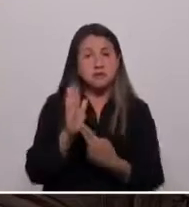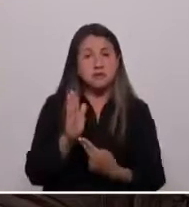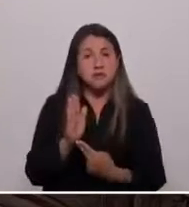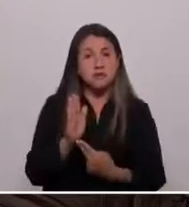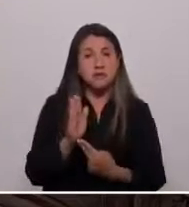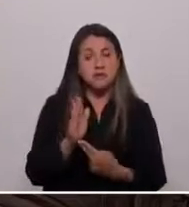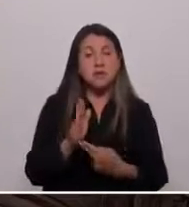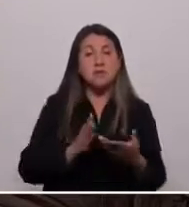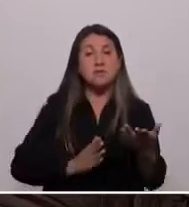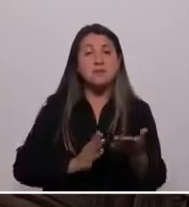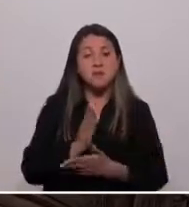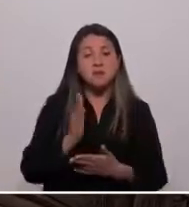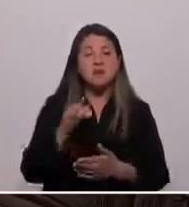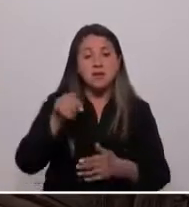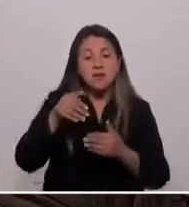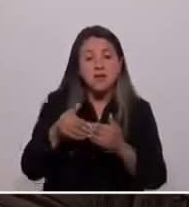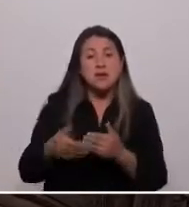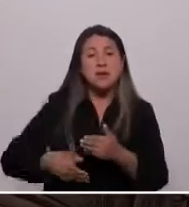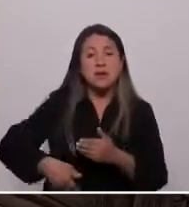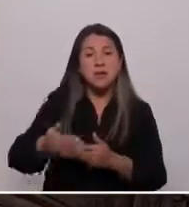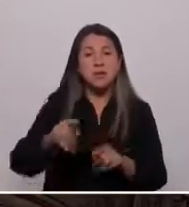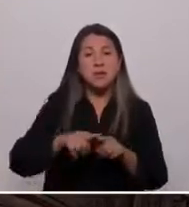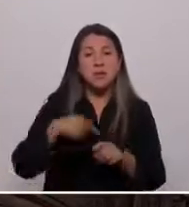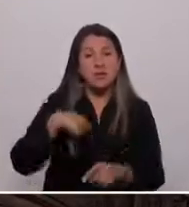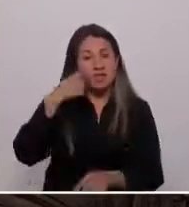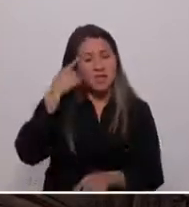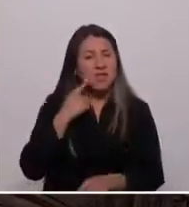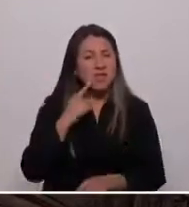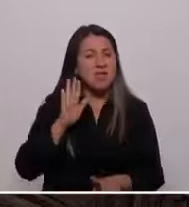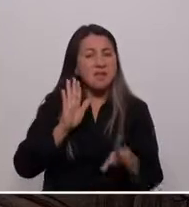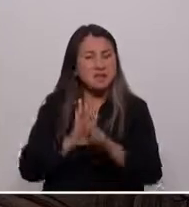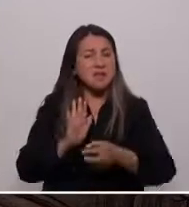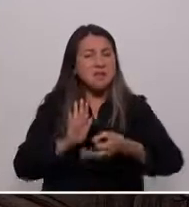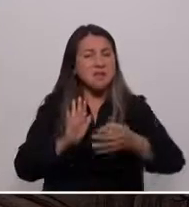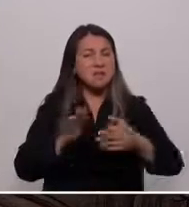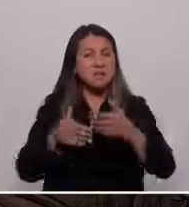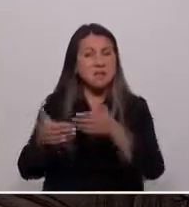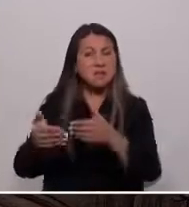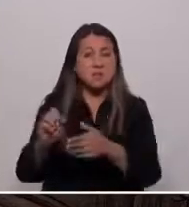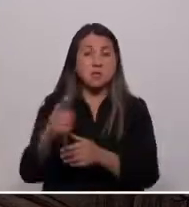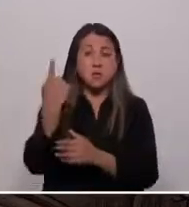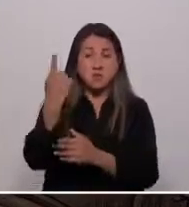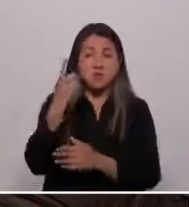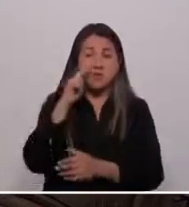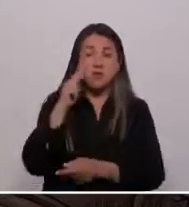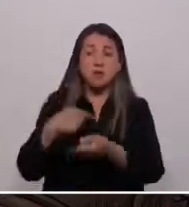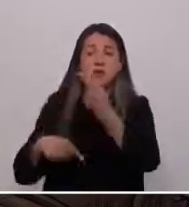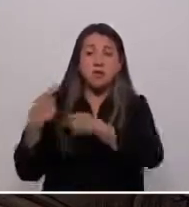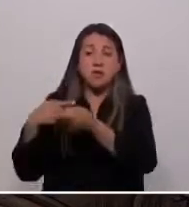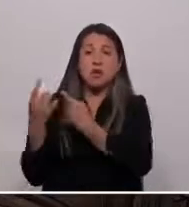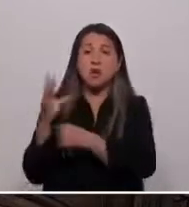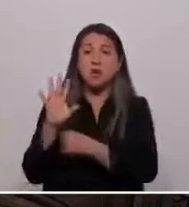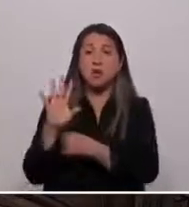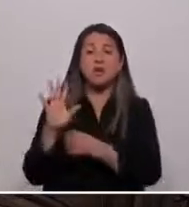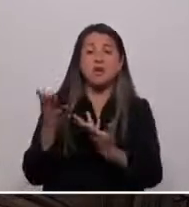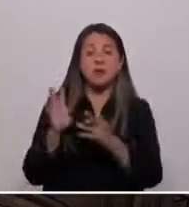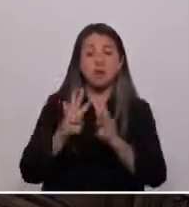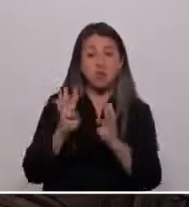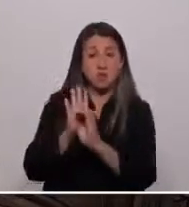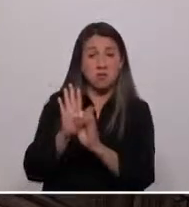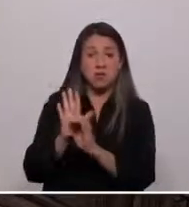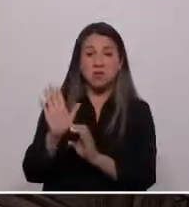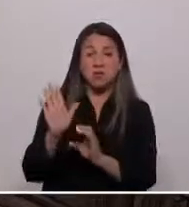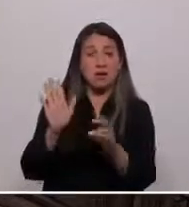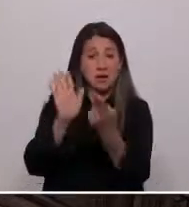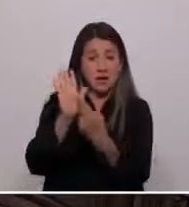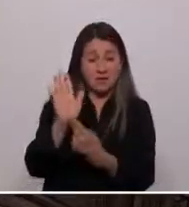arrastrarán hacia adelante, dañando la legitimidad del proceso. Primero, haremos historia por ser la única convención que al parecer no tiene reglas de votación,